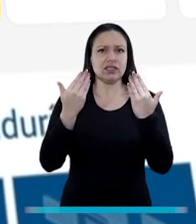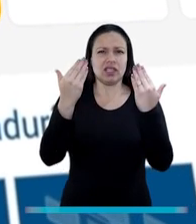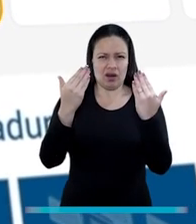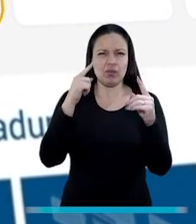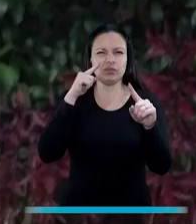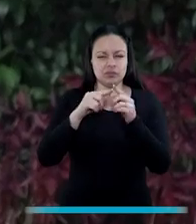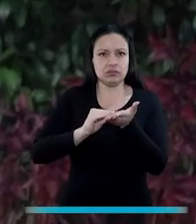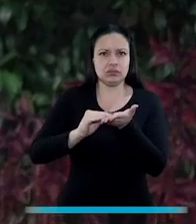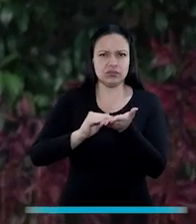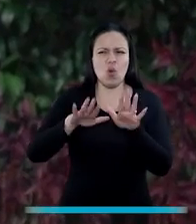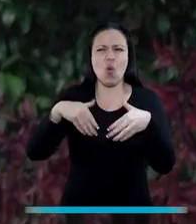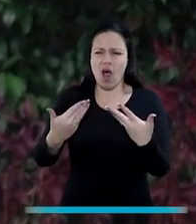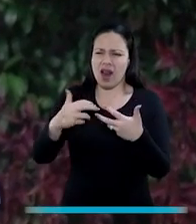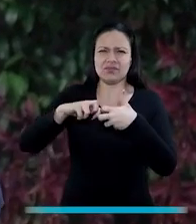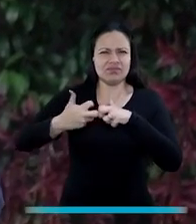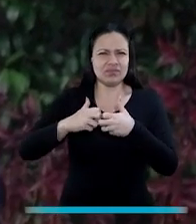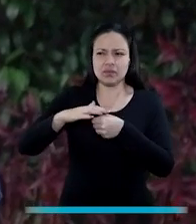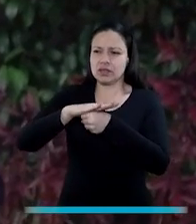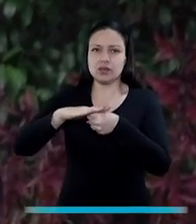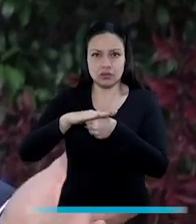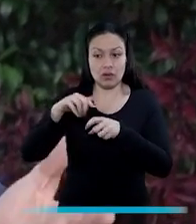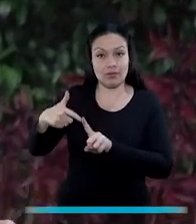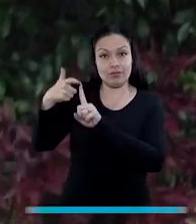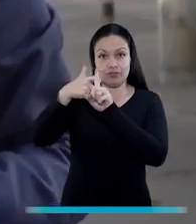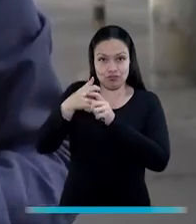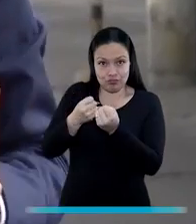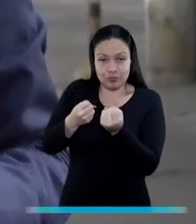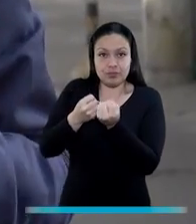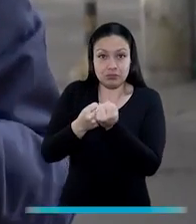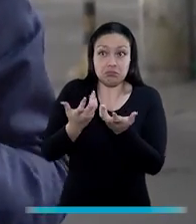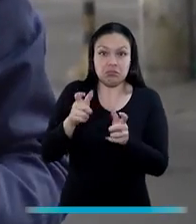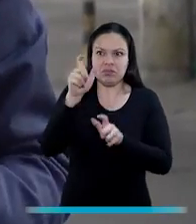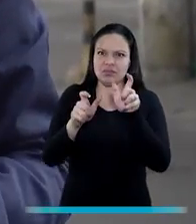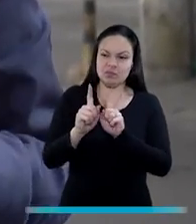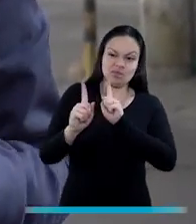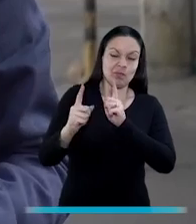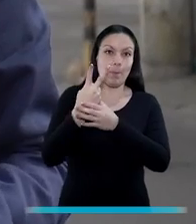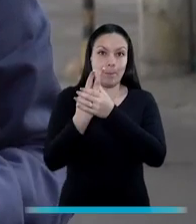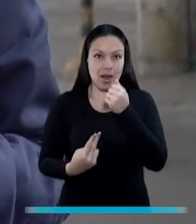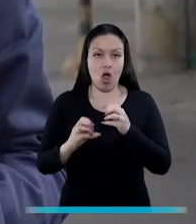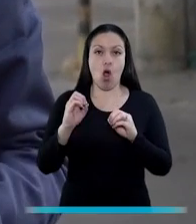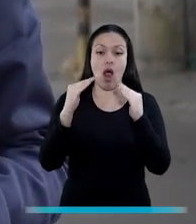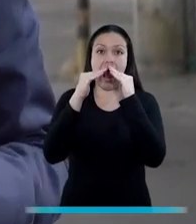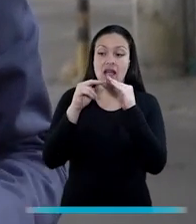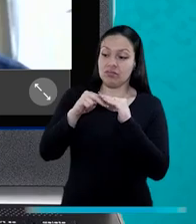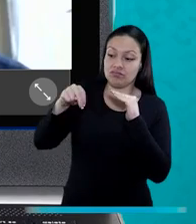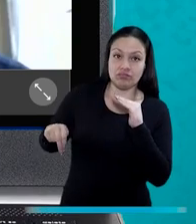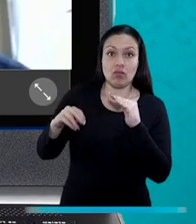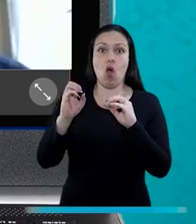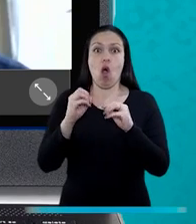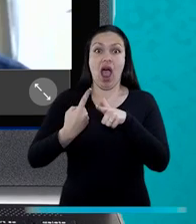válido ante la justicia. ¿Qué tipos de conflictos se pueden conciliar a través de la PROCU? Diferencias con la expareja, vecinos, familiares,